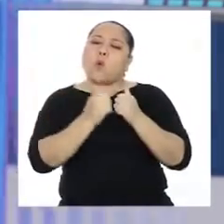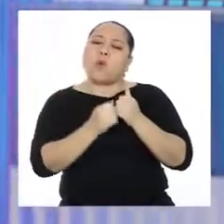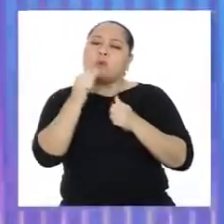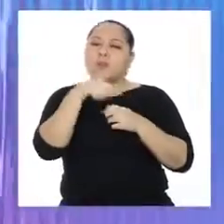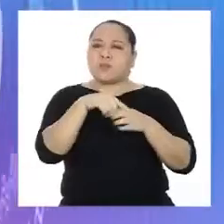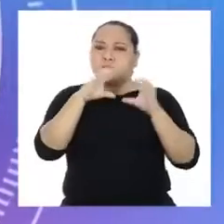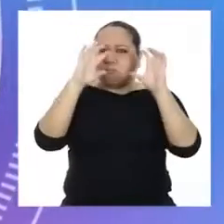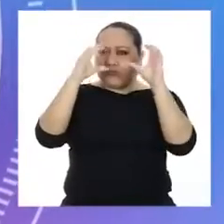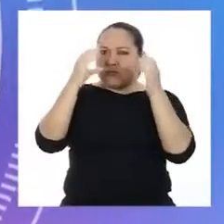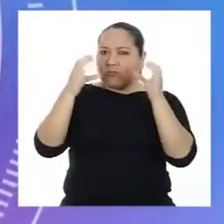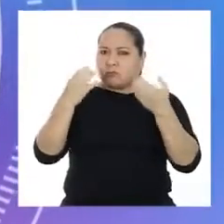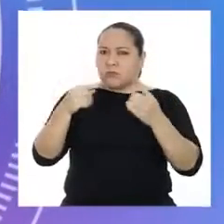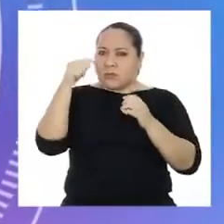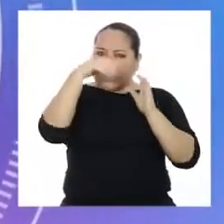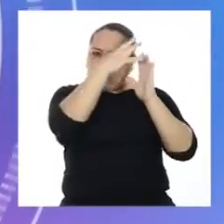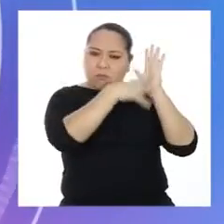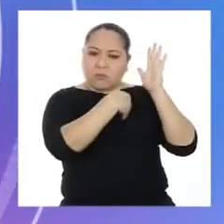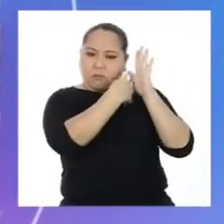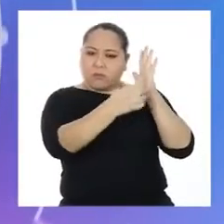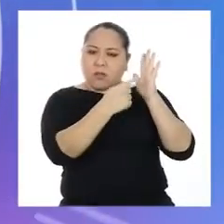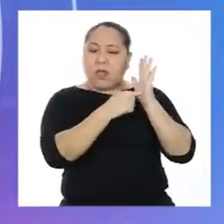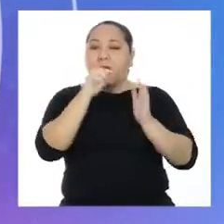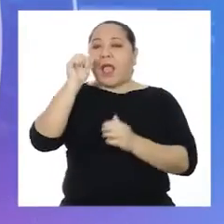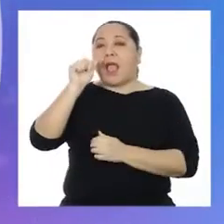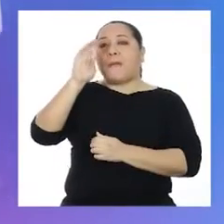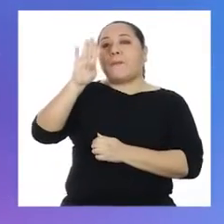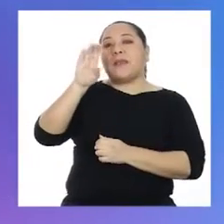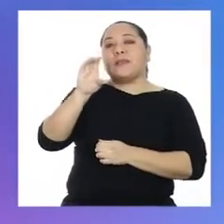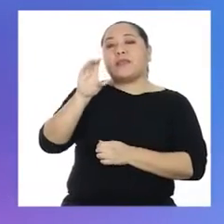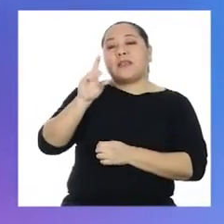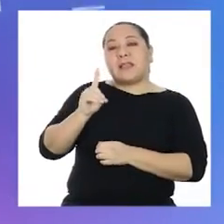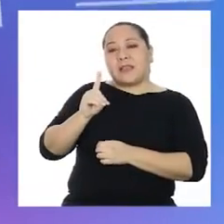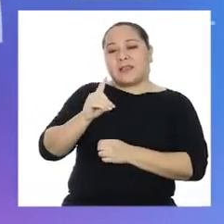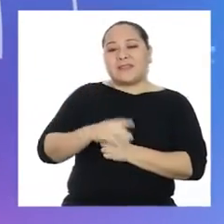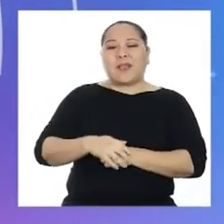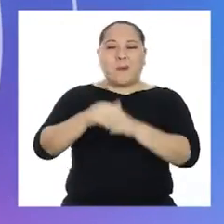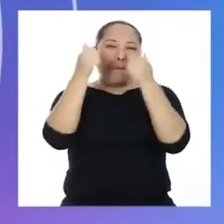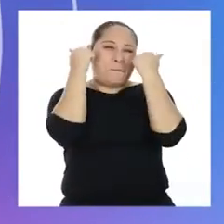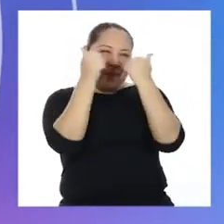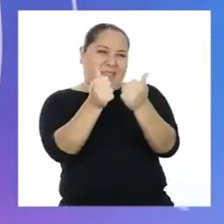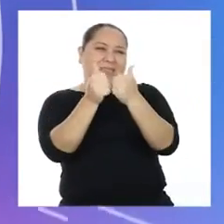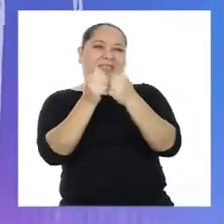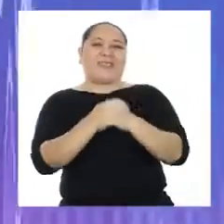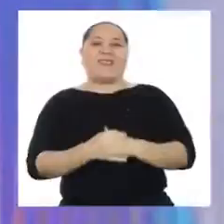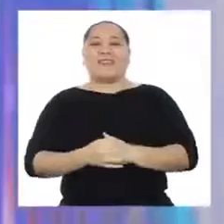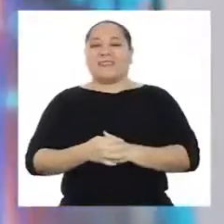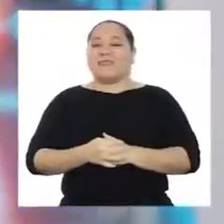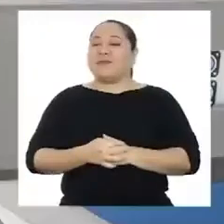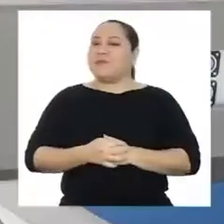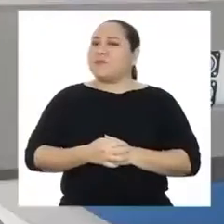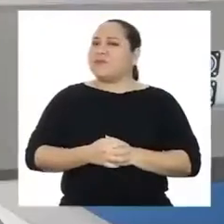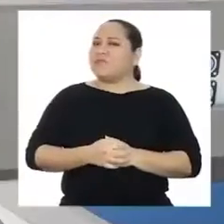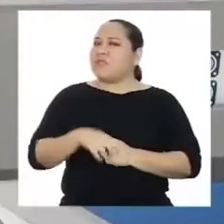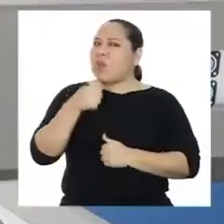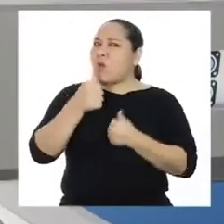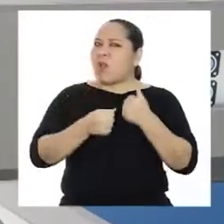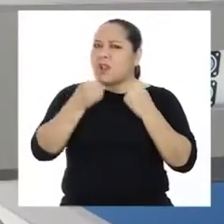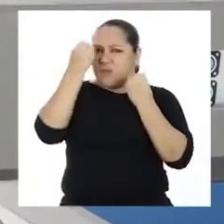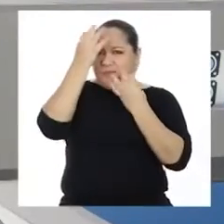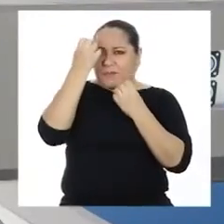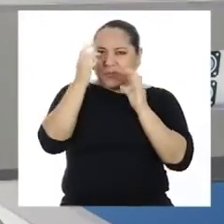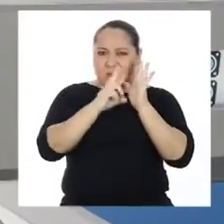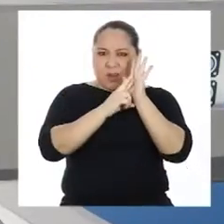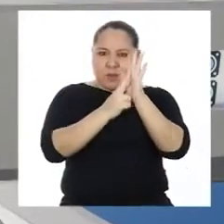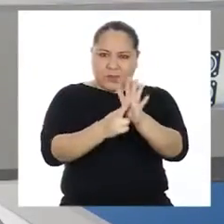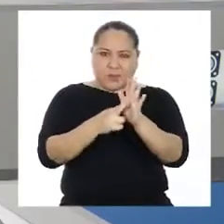¿Cuáles son las categorías de la tabla? A, B, C y D. ¡Bien! ¿Y qué